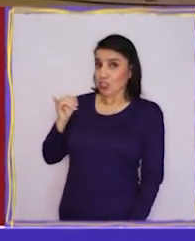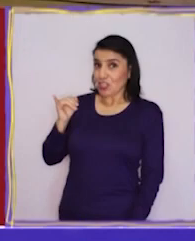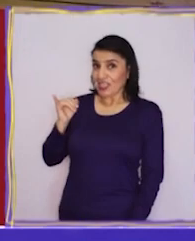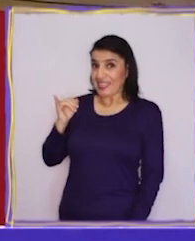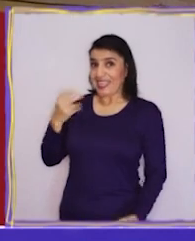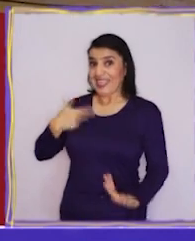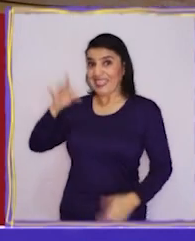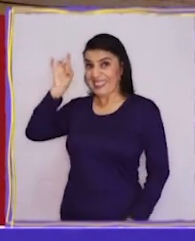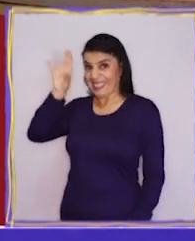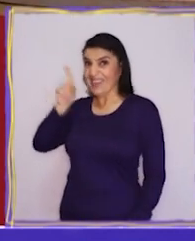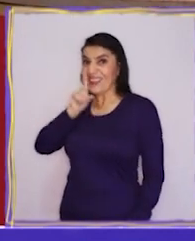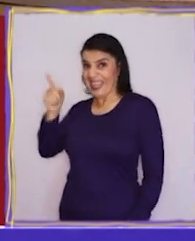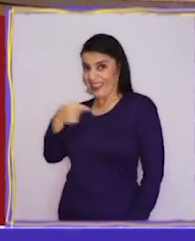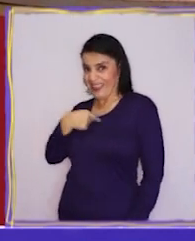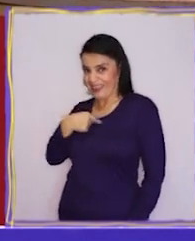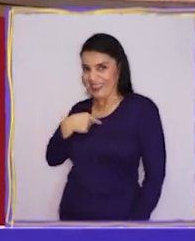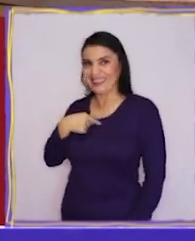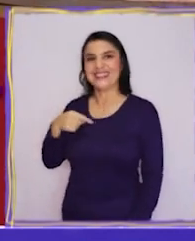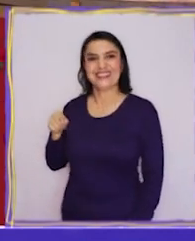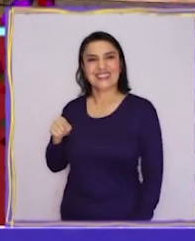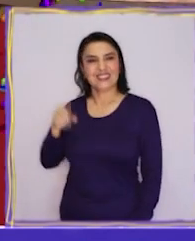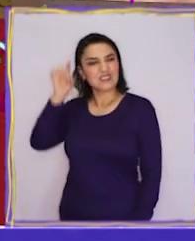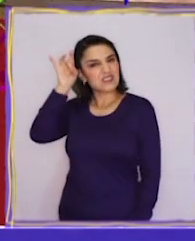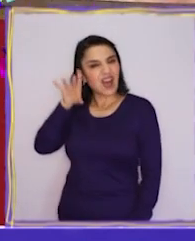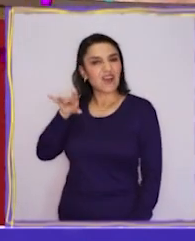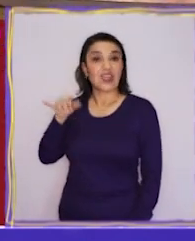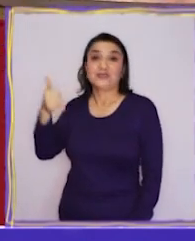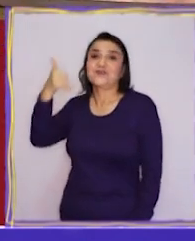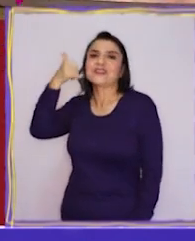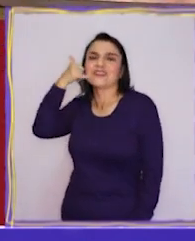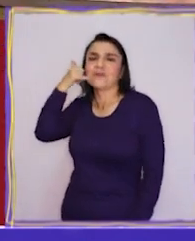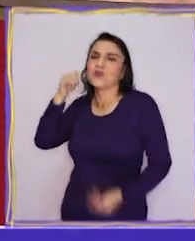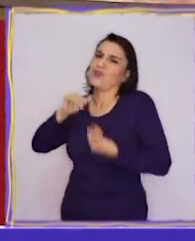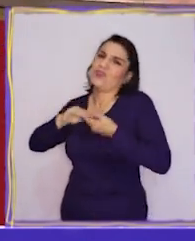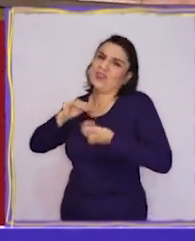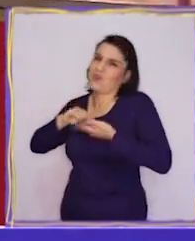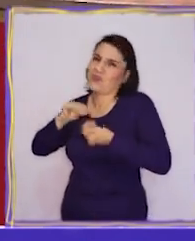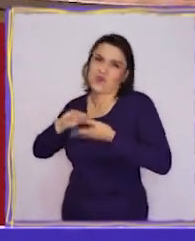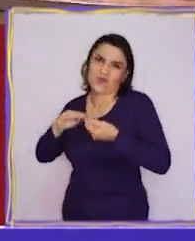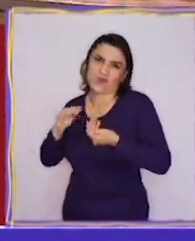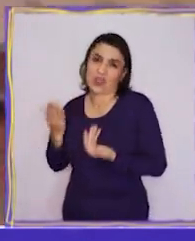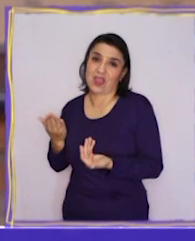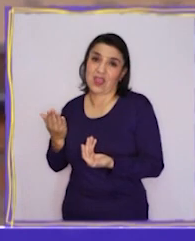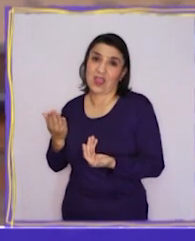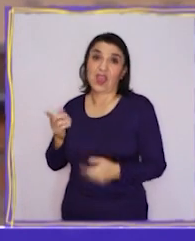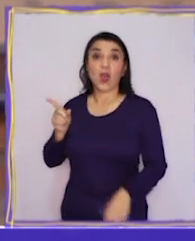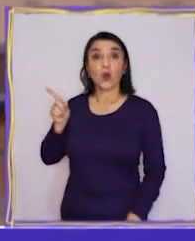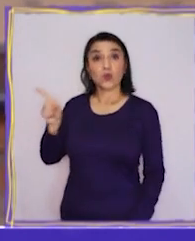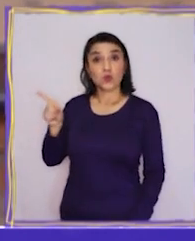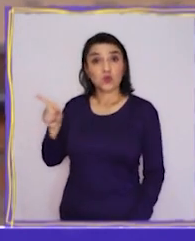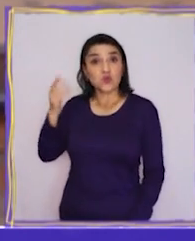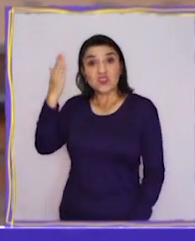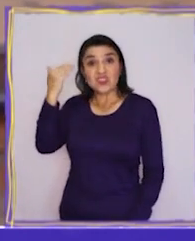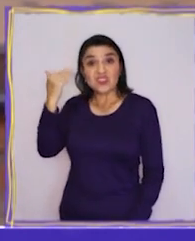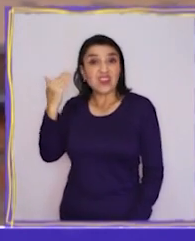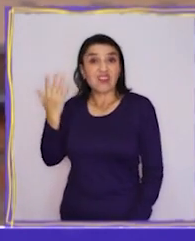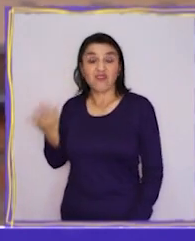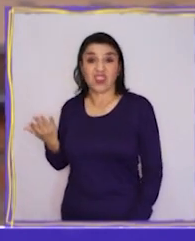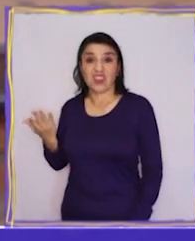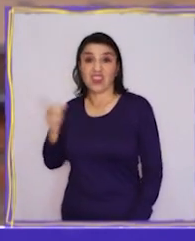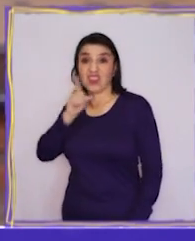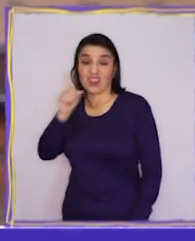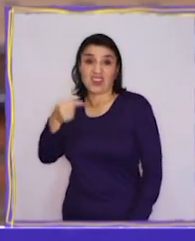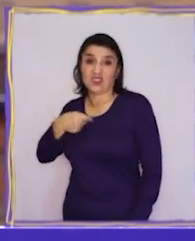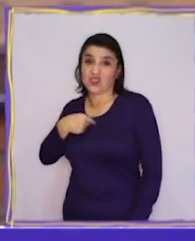¡Claro! Ahora sí sabes quién soy. ¿Sabes qué? Te llamo para pedirte disculpas. Tú no tenías por qué saber